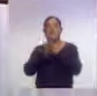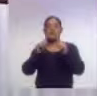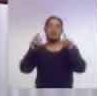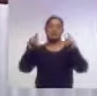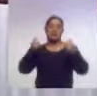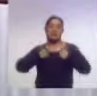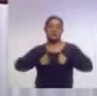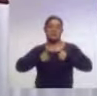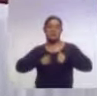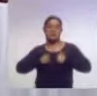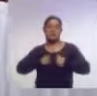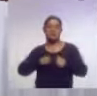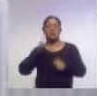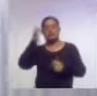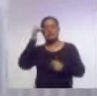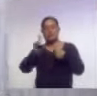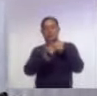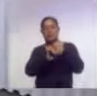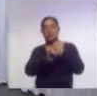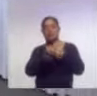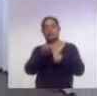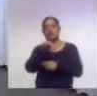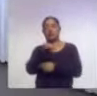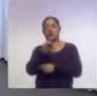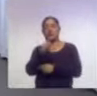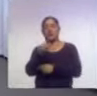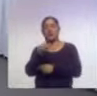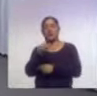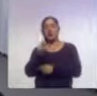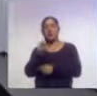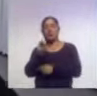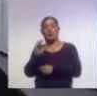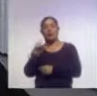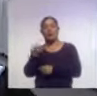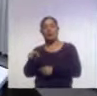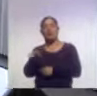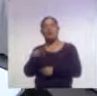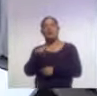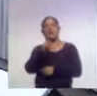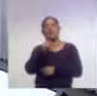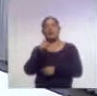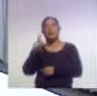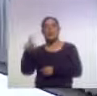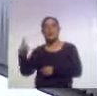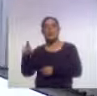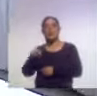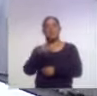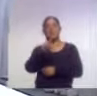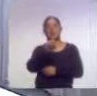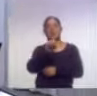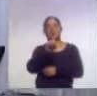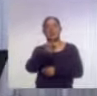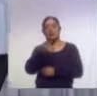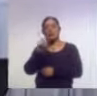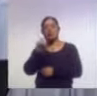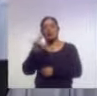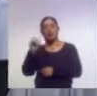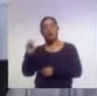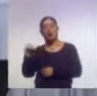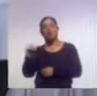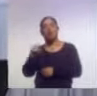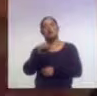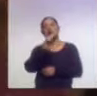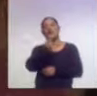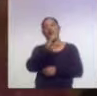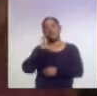Chautempan, Santa Cruz Tlaxcala, Nopalucan, Apetatitlán, Texoloc y Contla de Juan Cuamazzi, entre otros. Entre los